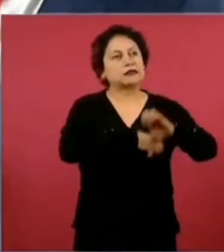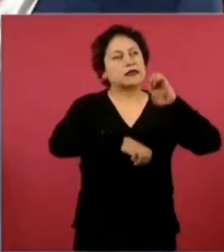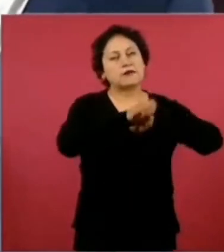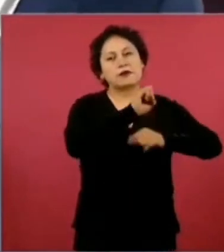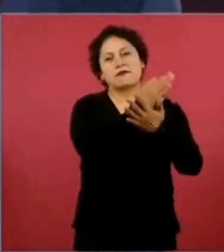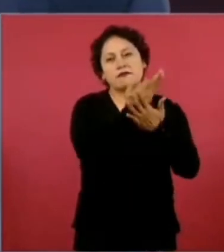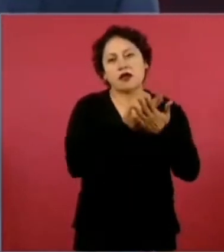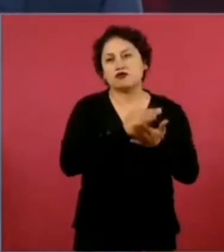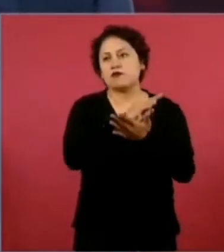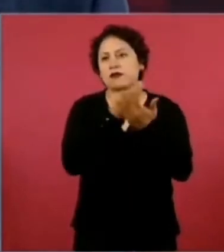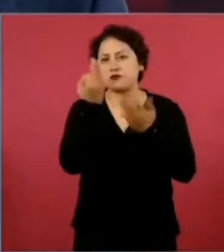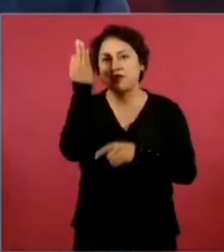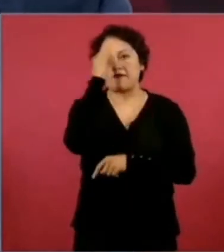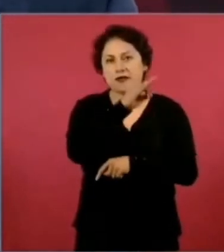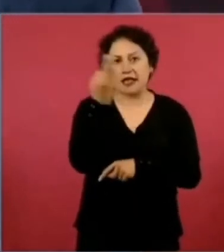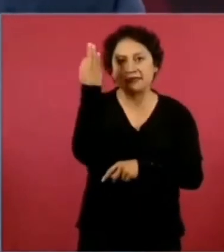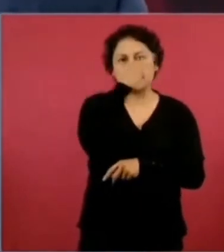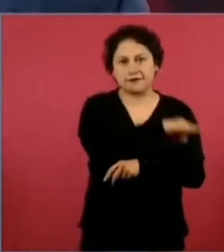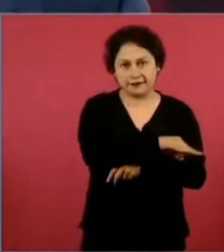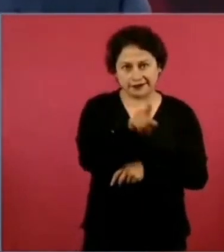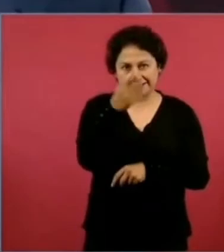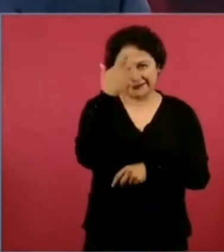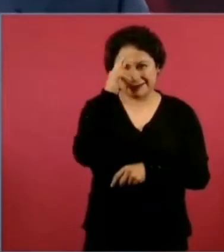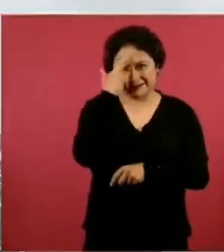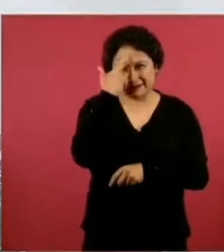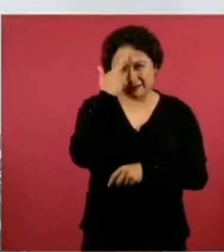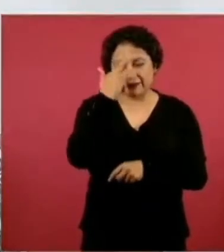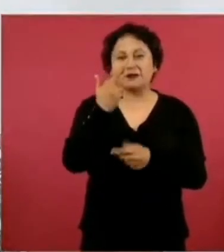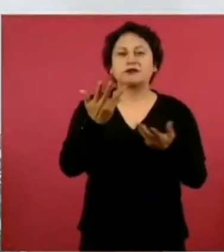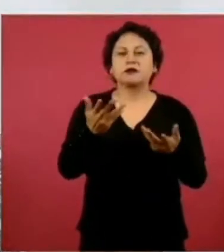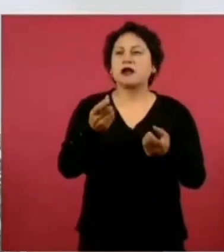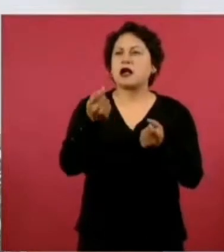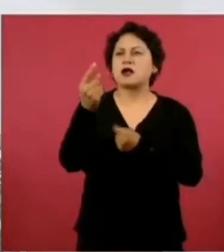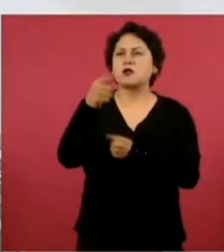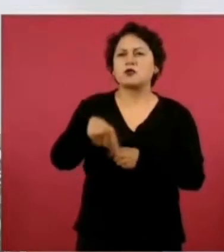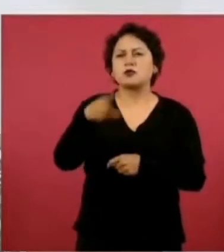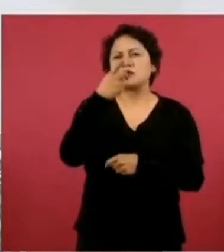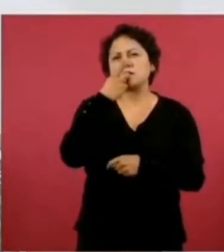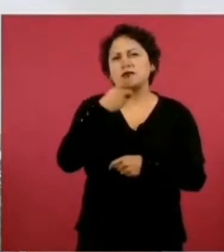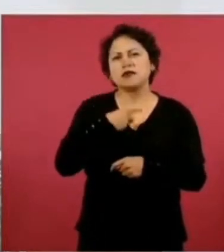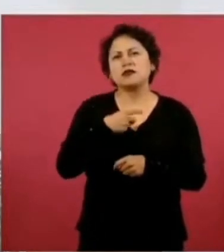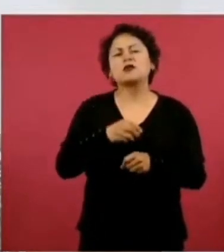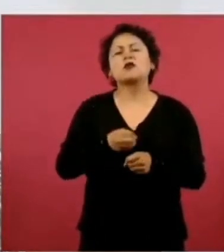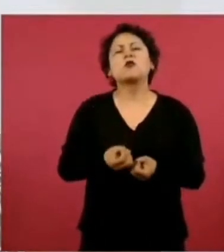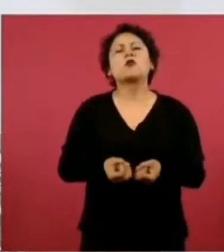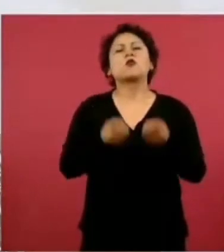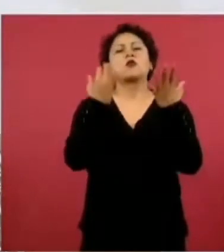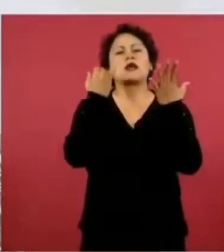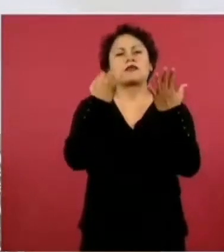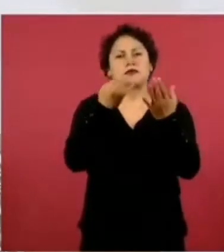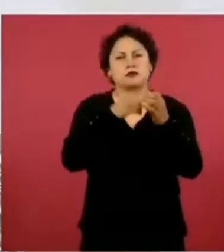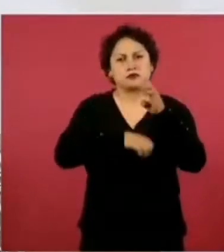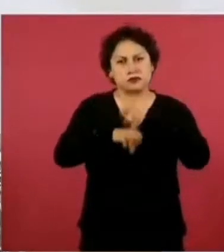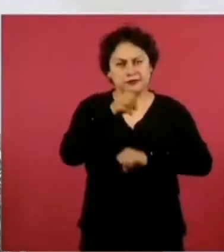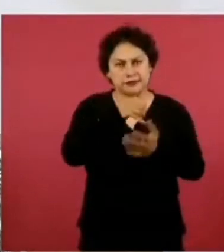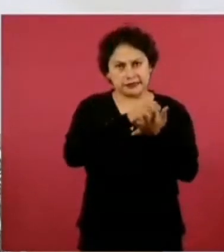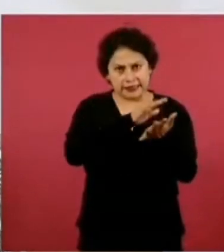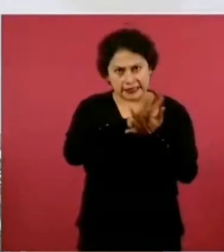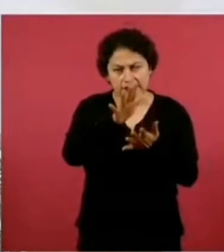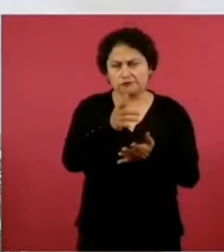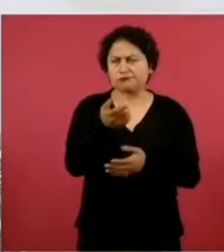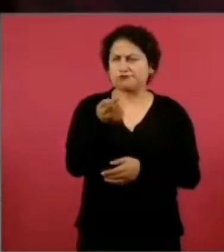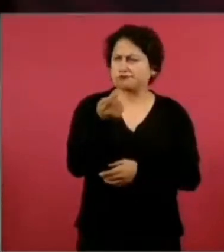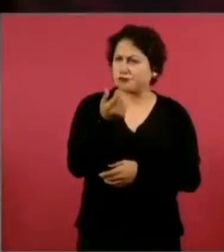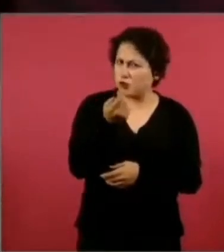Alguien me preguntaba si cuántos habían presos. Son pocos, pero